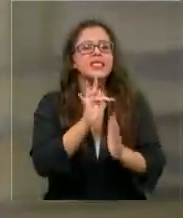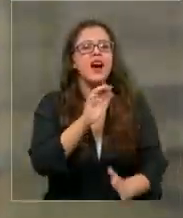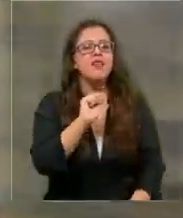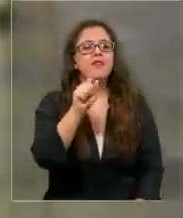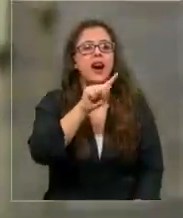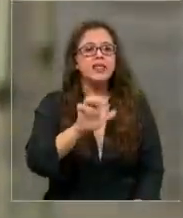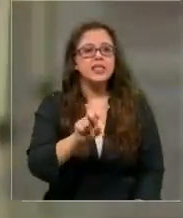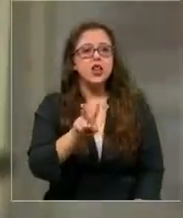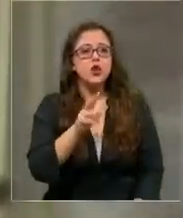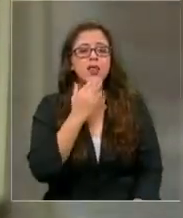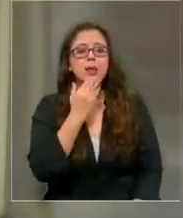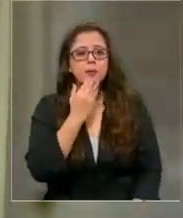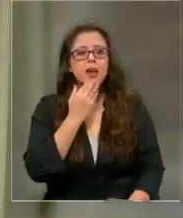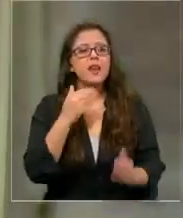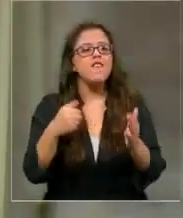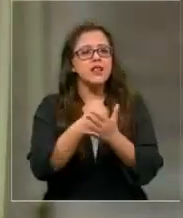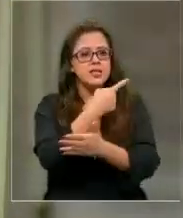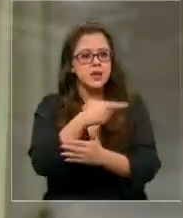de semana de cuarentena.